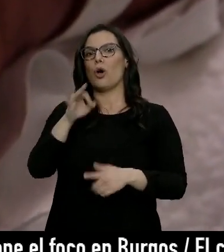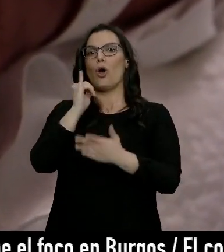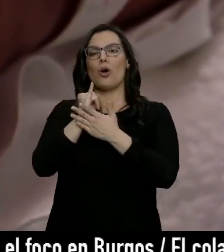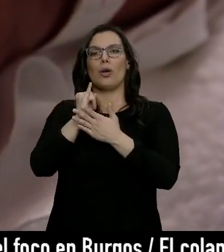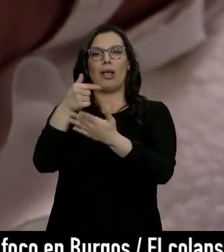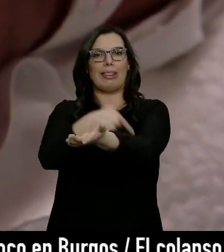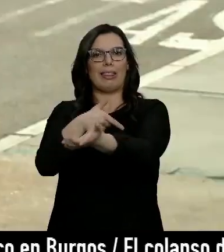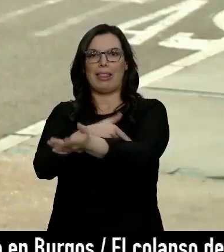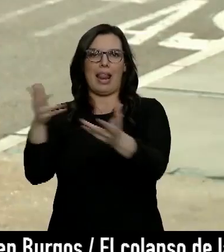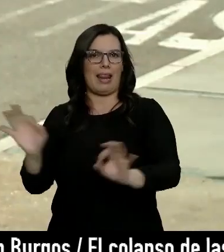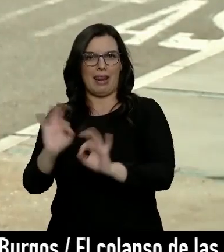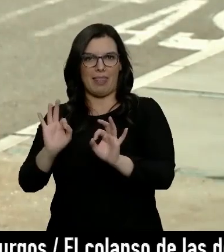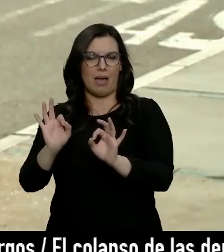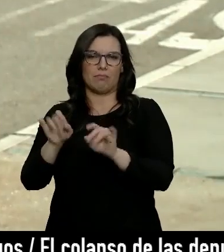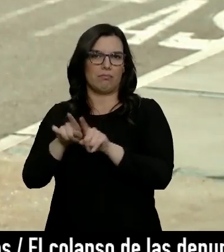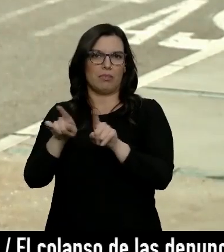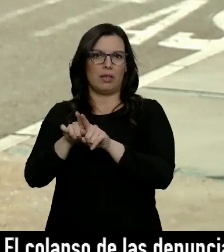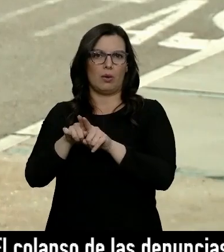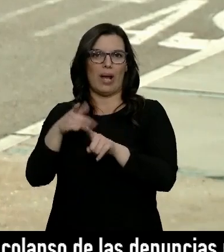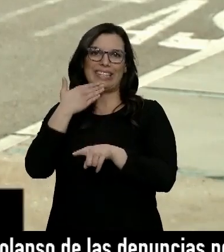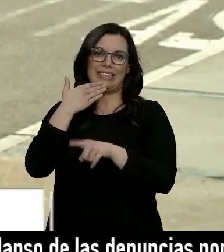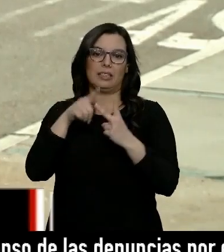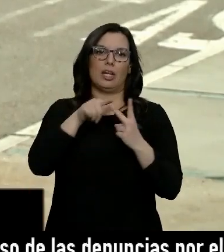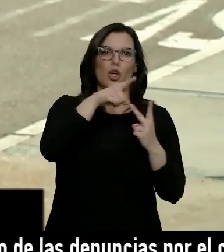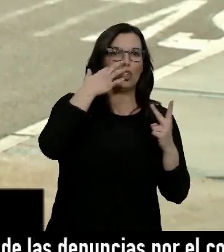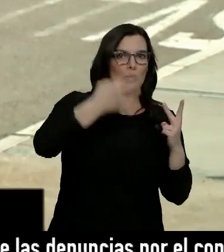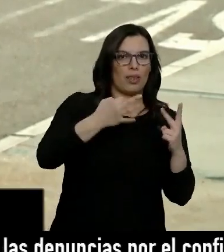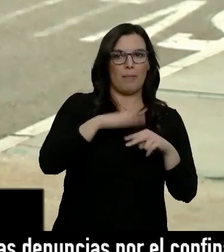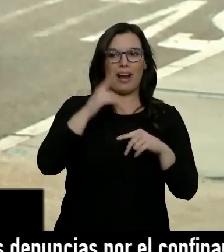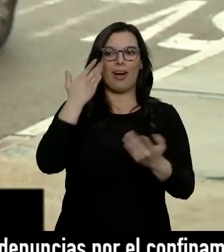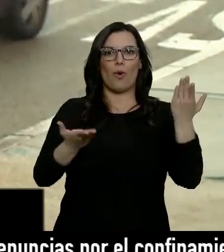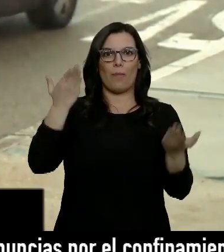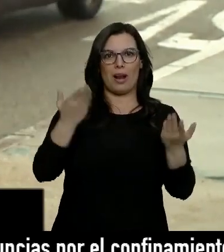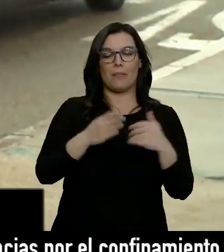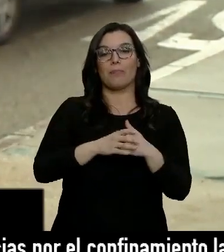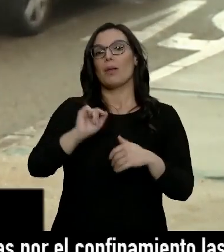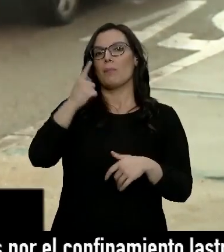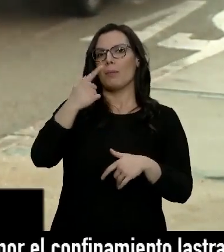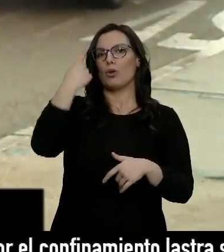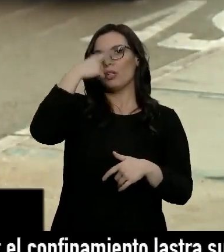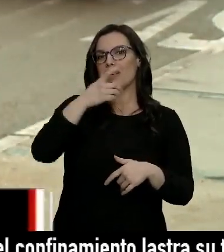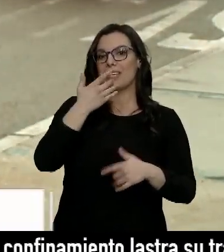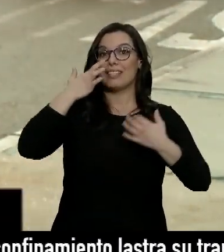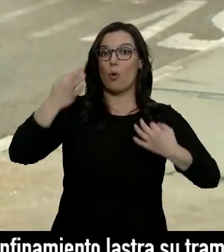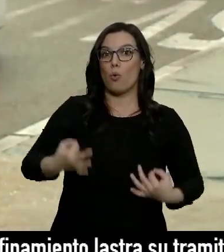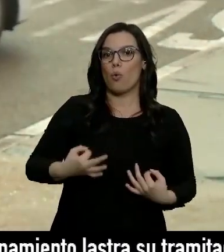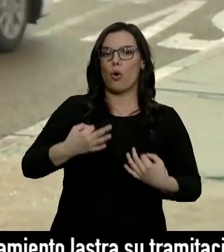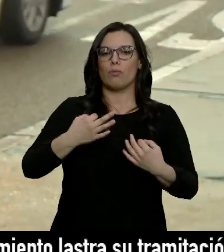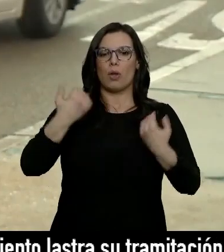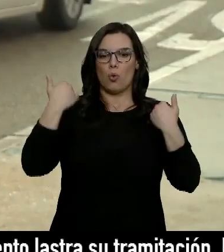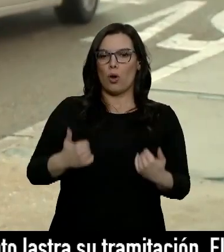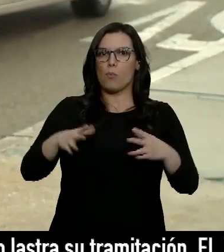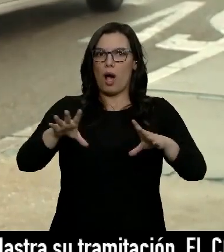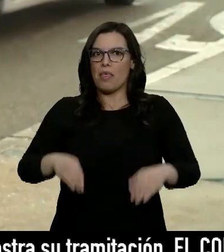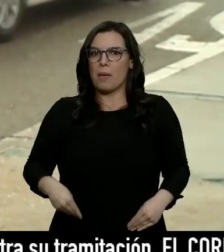primeros resultados. Lo primero que había que ver, que si era seguro para el paciente, si el paciente lo toleraba en